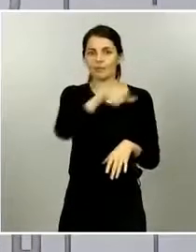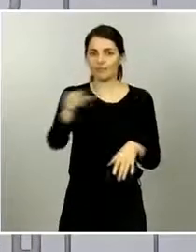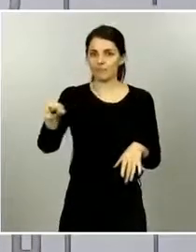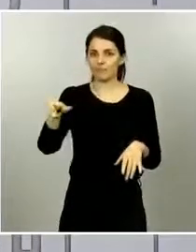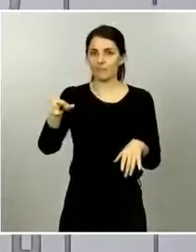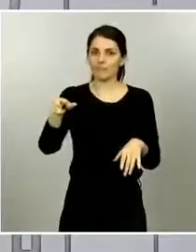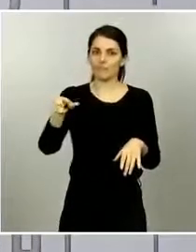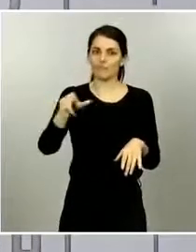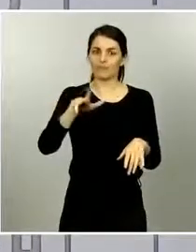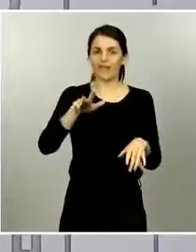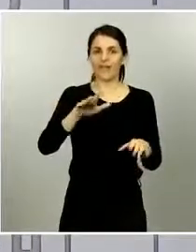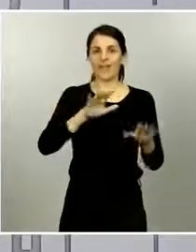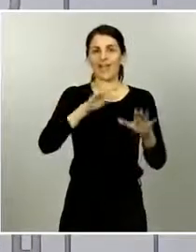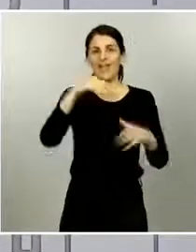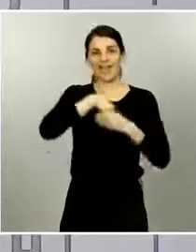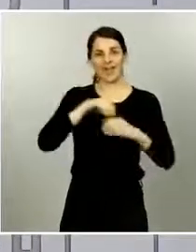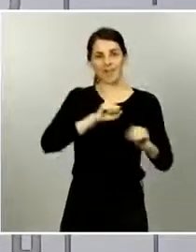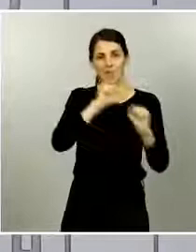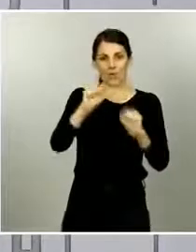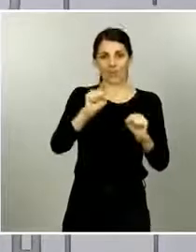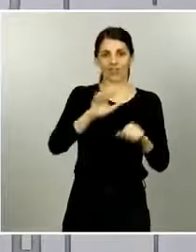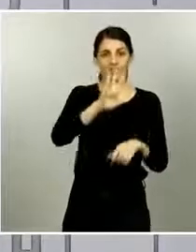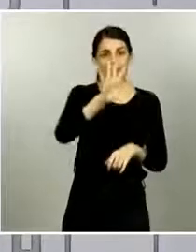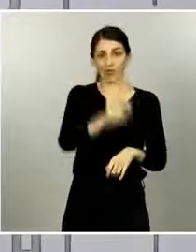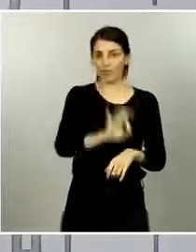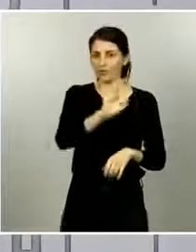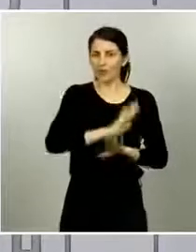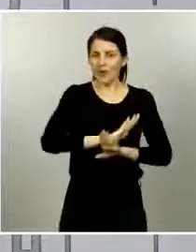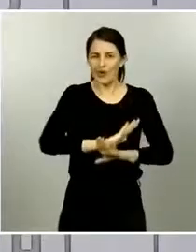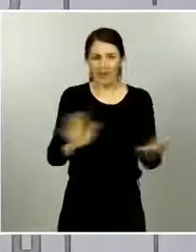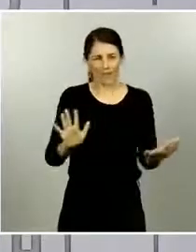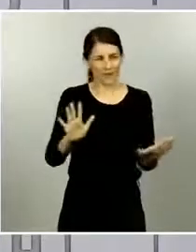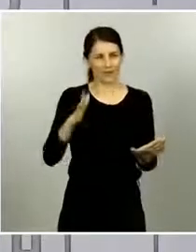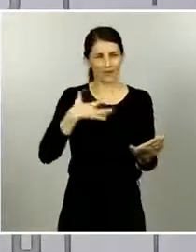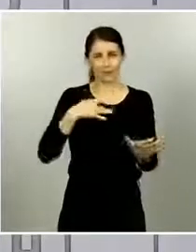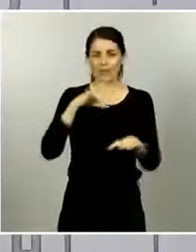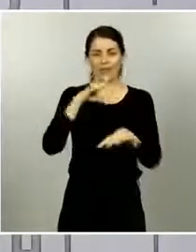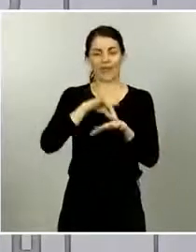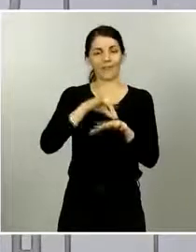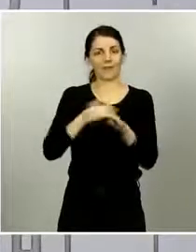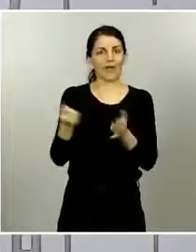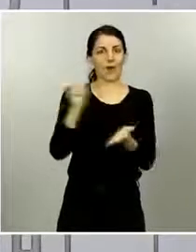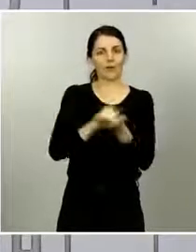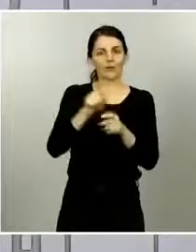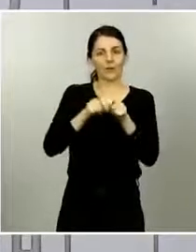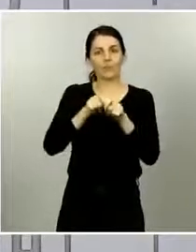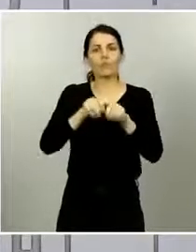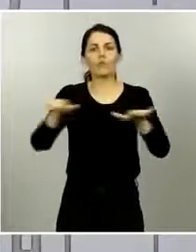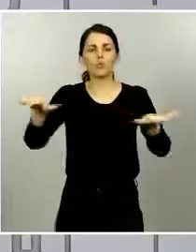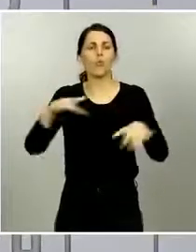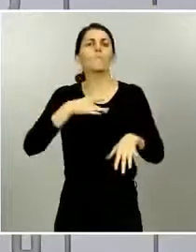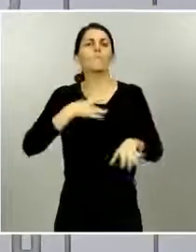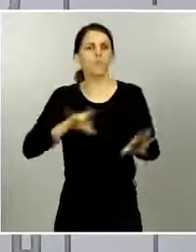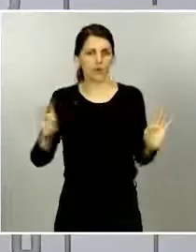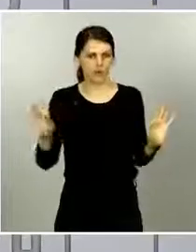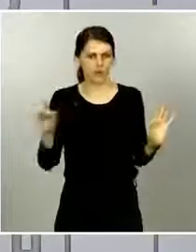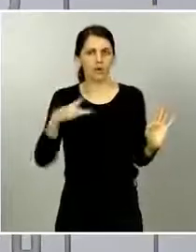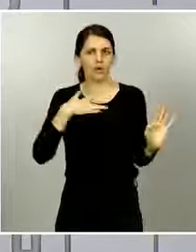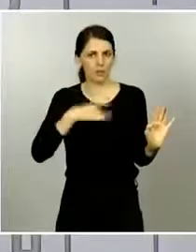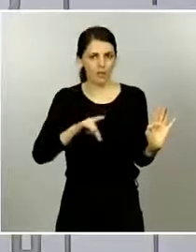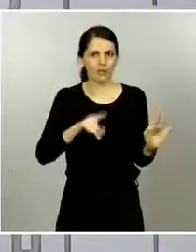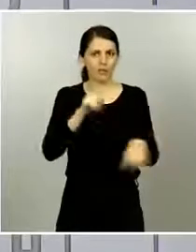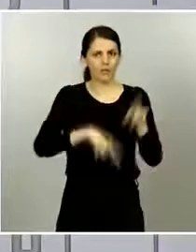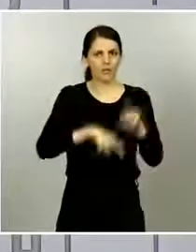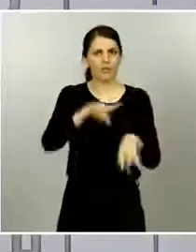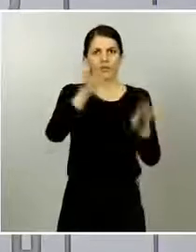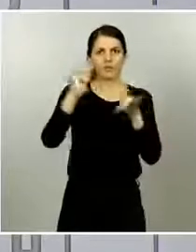está ahí sabemos que la inmunidad de nuestra población no es alta es del 5% por lo tanto el riesgo de un rebrote con un impacto